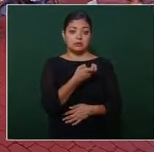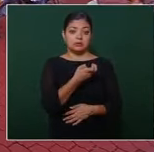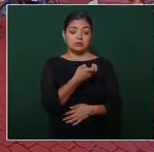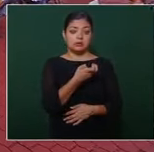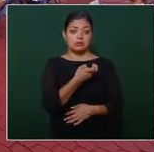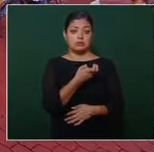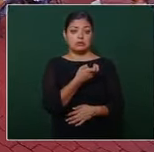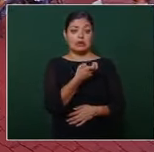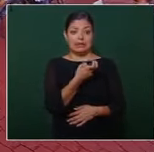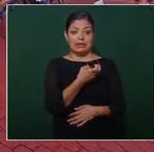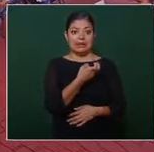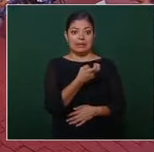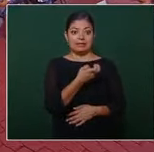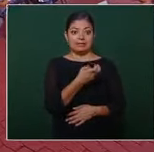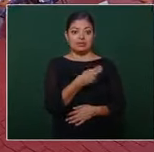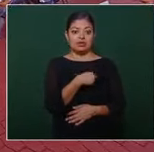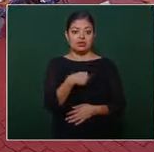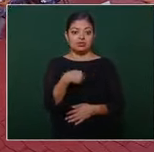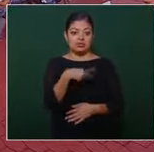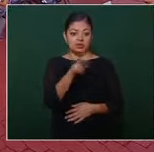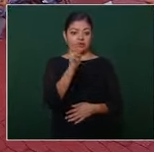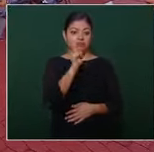esto es lo que hemos invertido